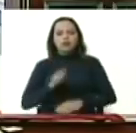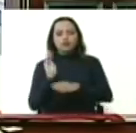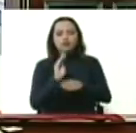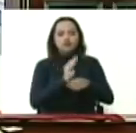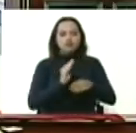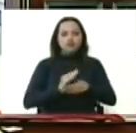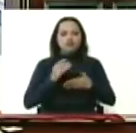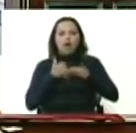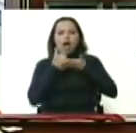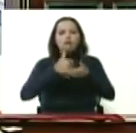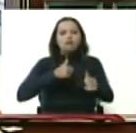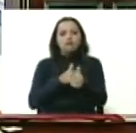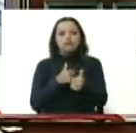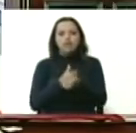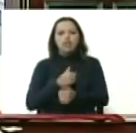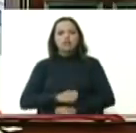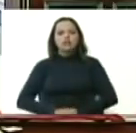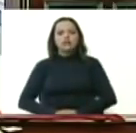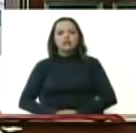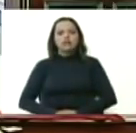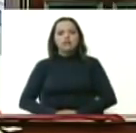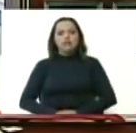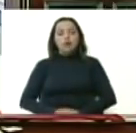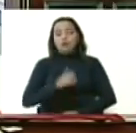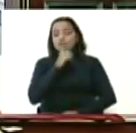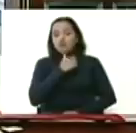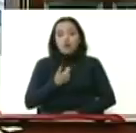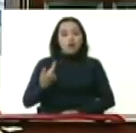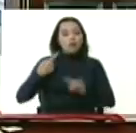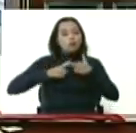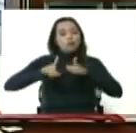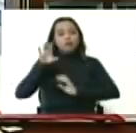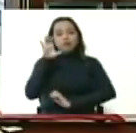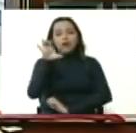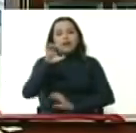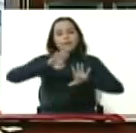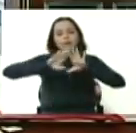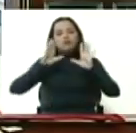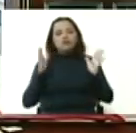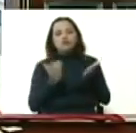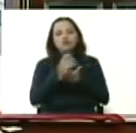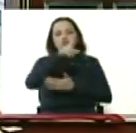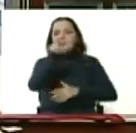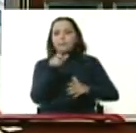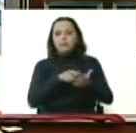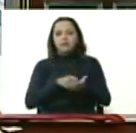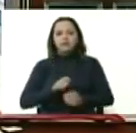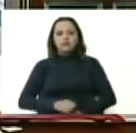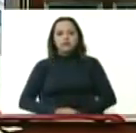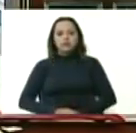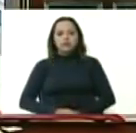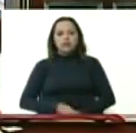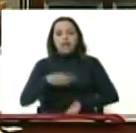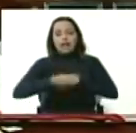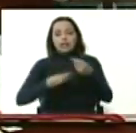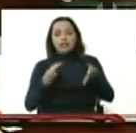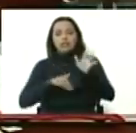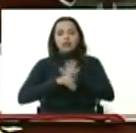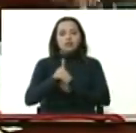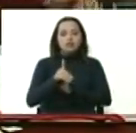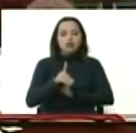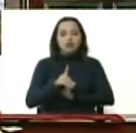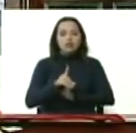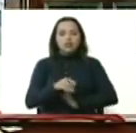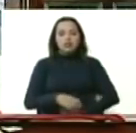auxiliar no hay país en el mundo entero que se haya desarrollado sin haber